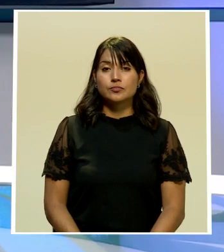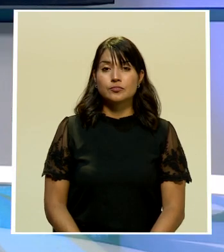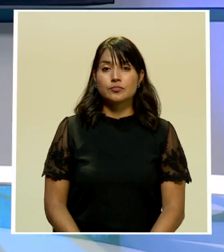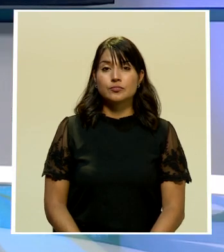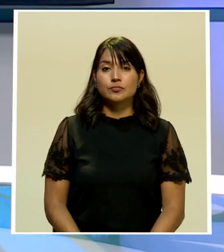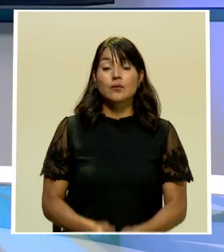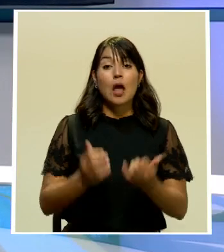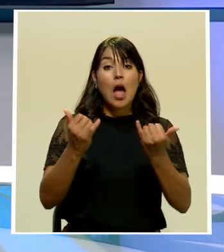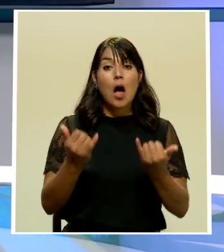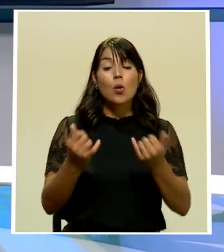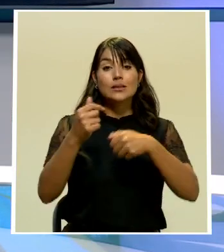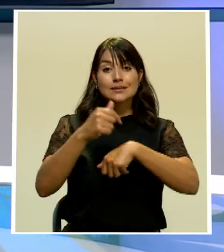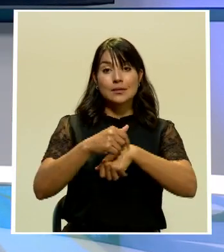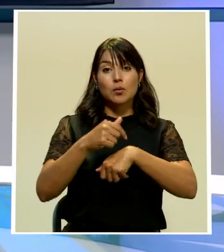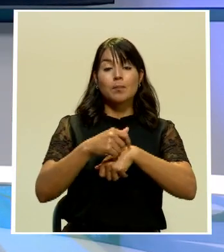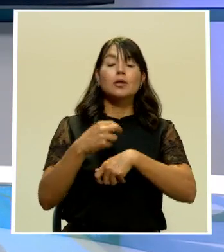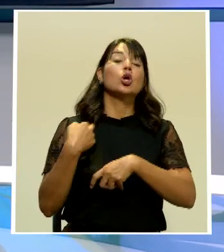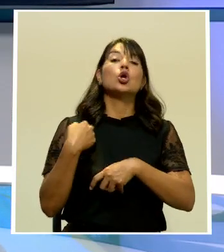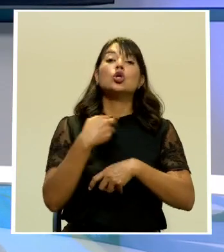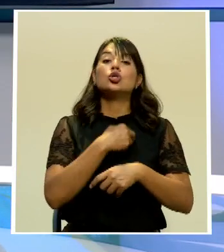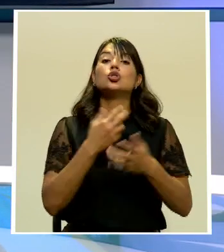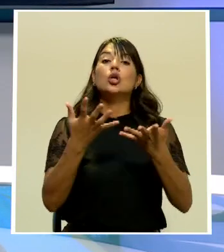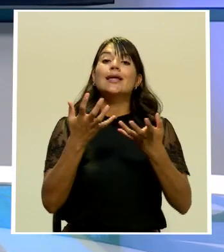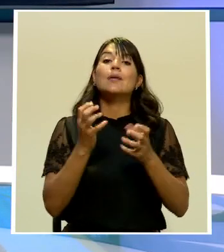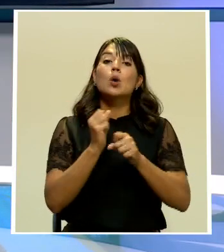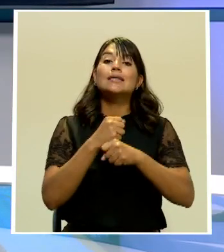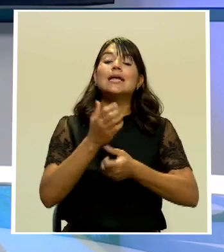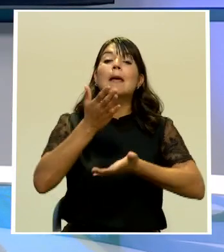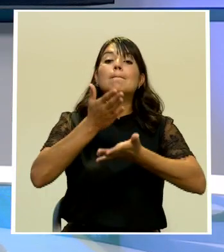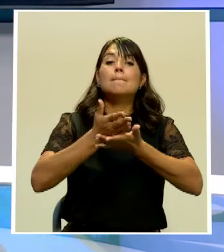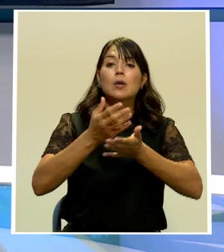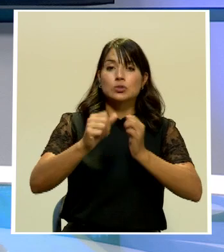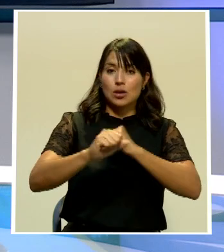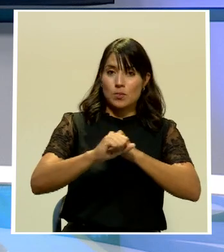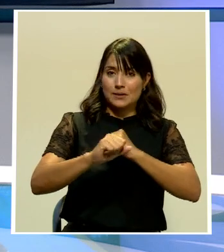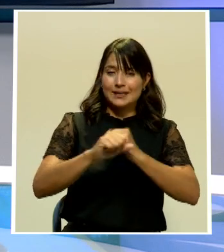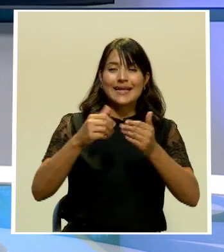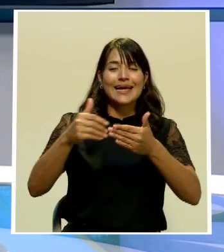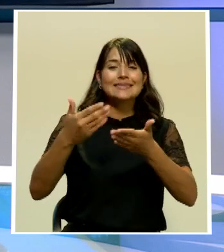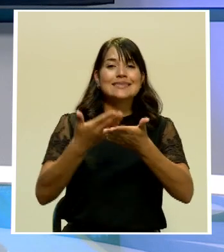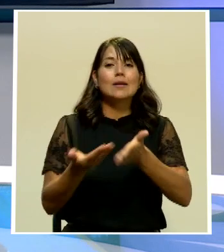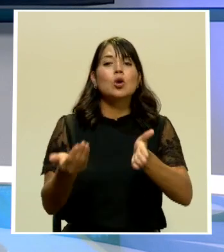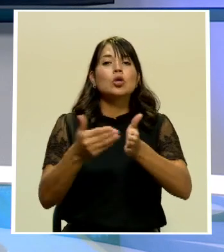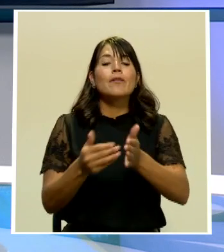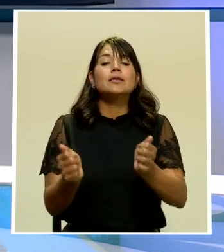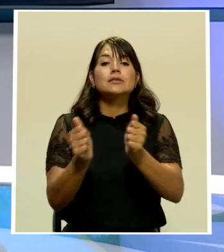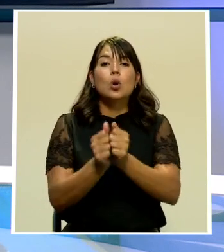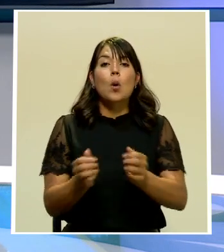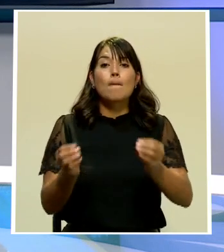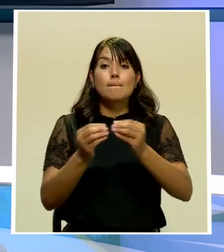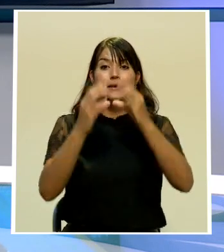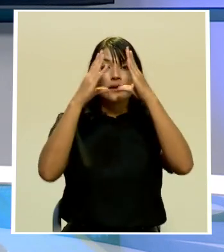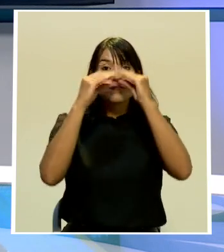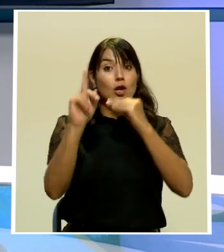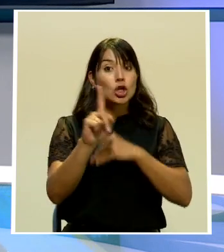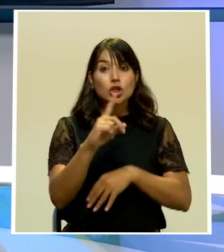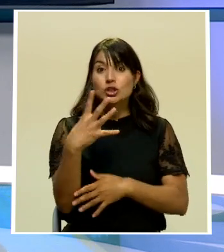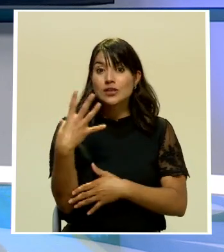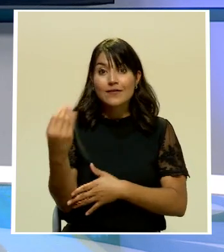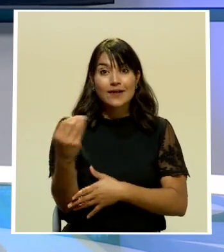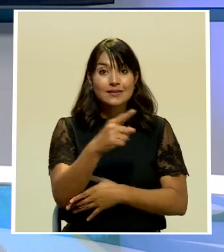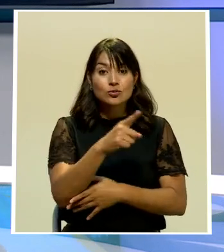En este momento vamos a hacer una pausa comercial y enseguida regresamos con más información. No se vaya,